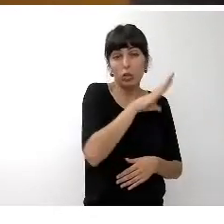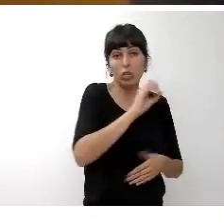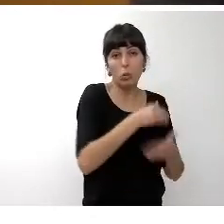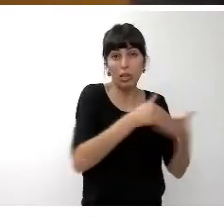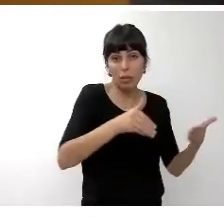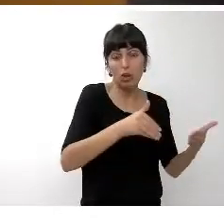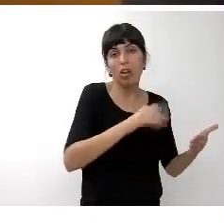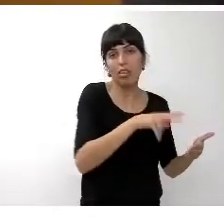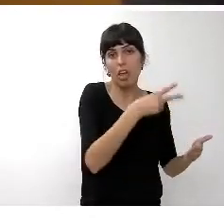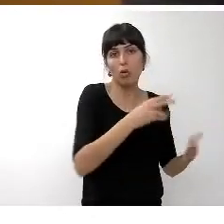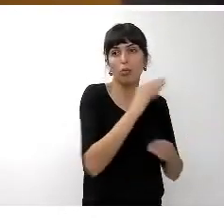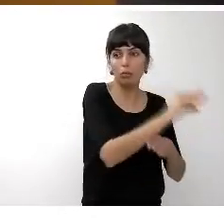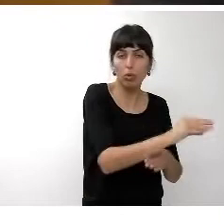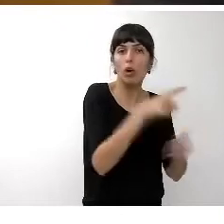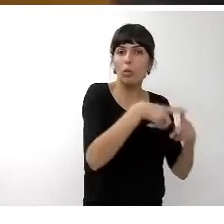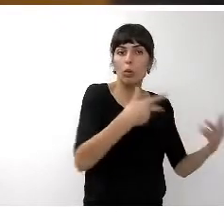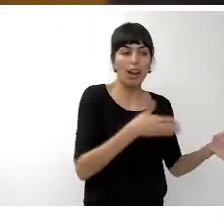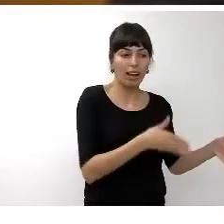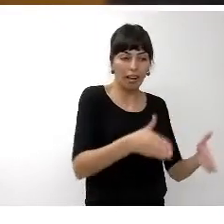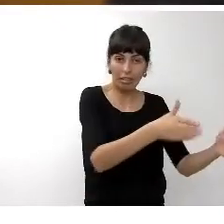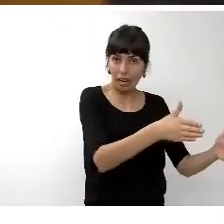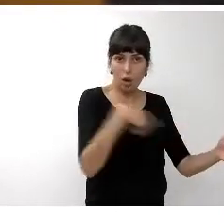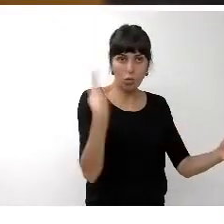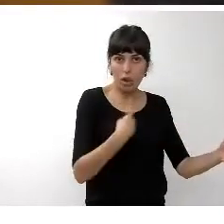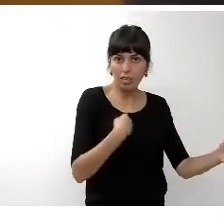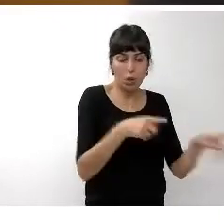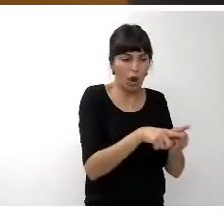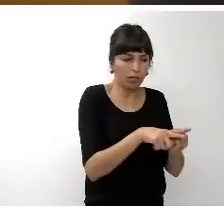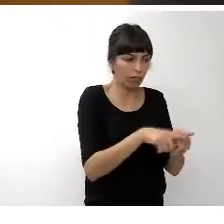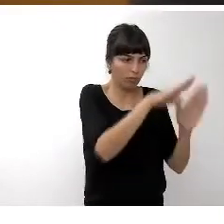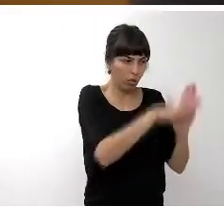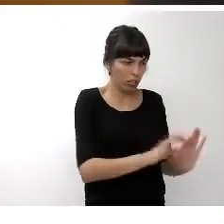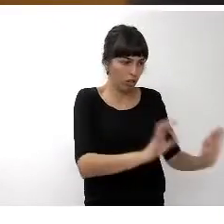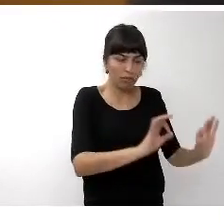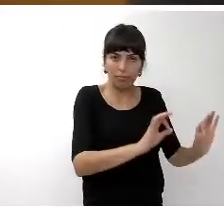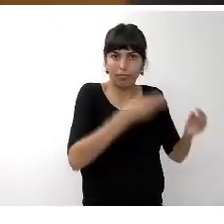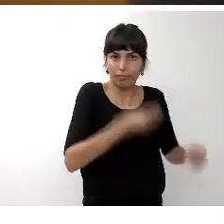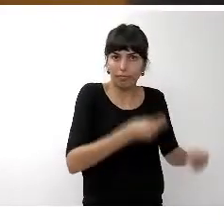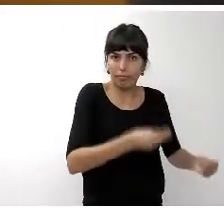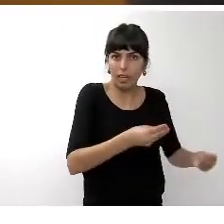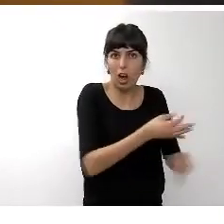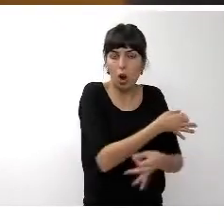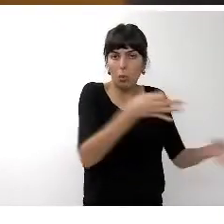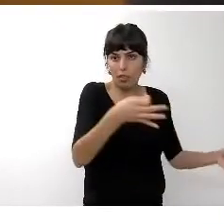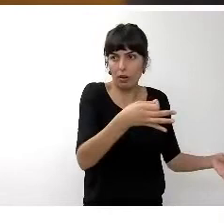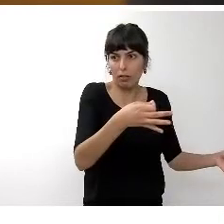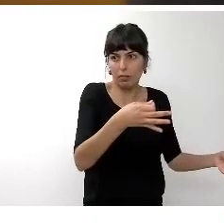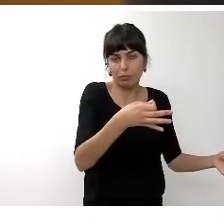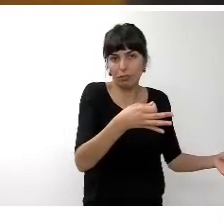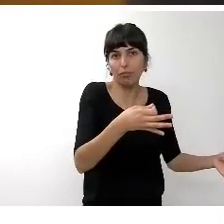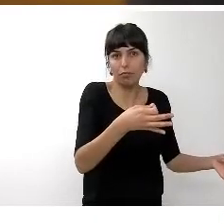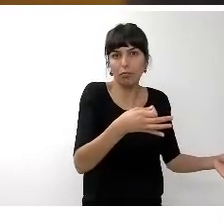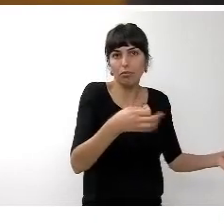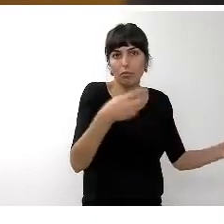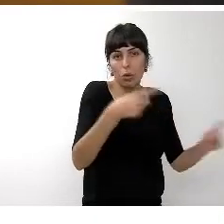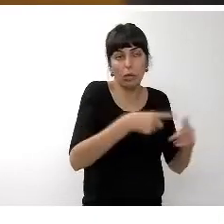para poner nuestras carreteras en las condiciones óptimas para la circulación